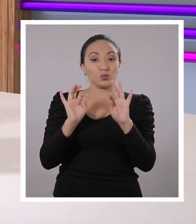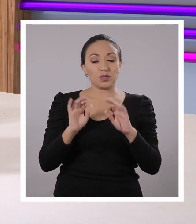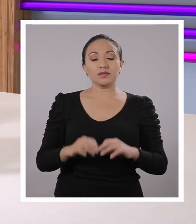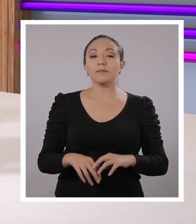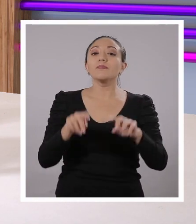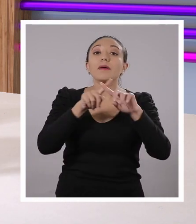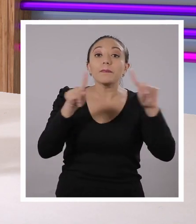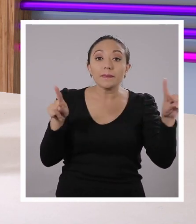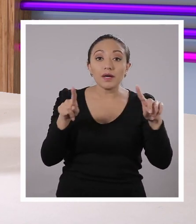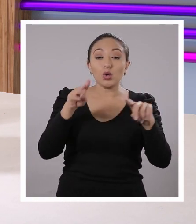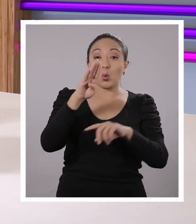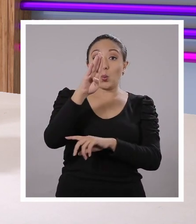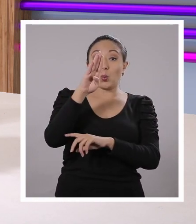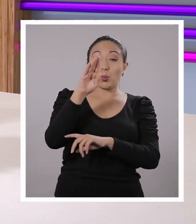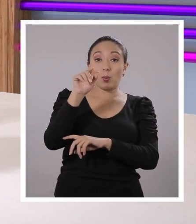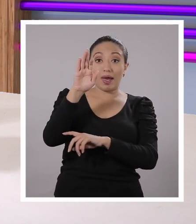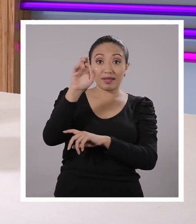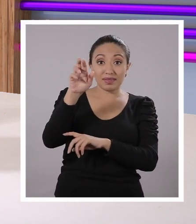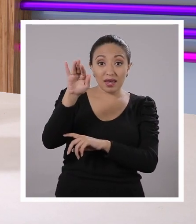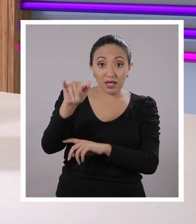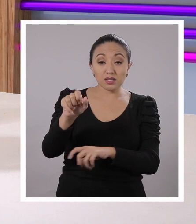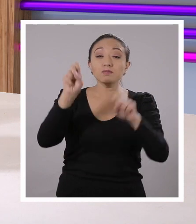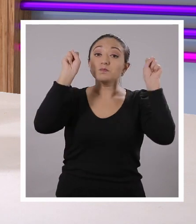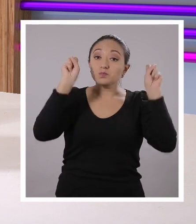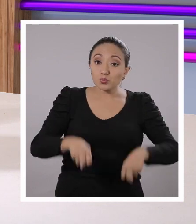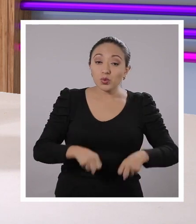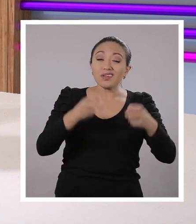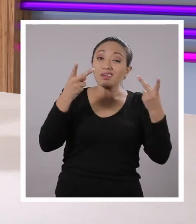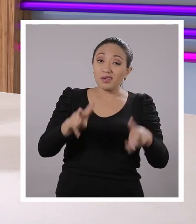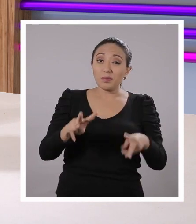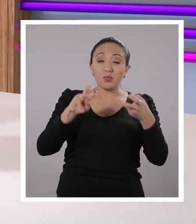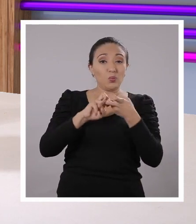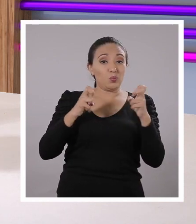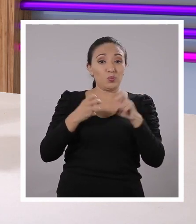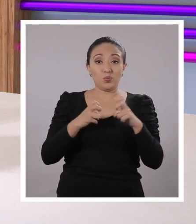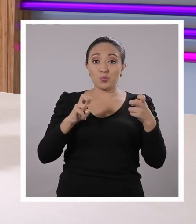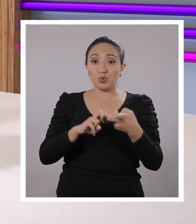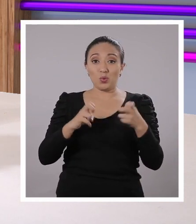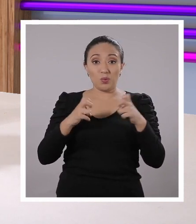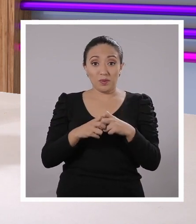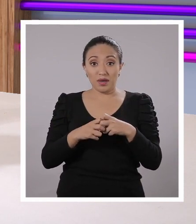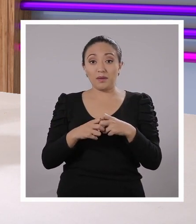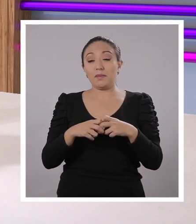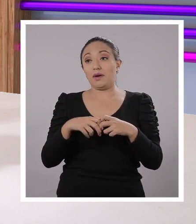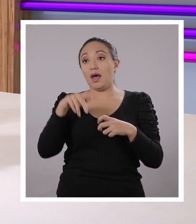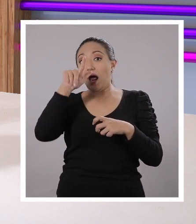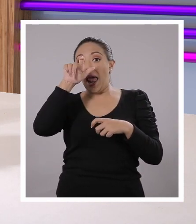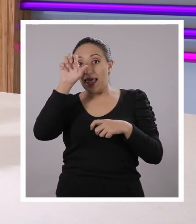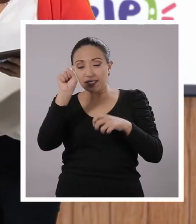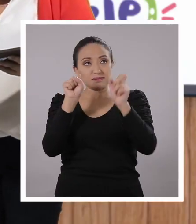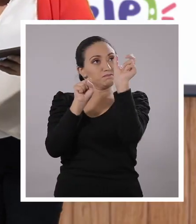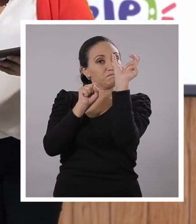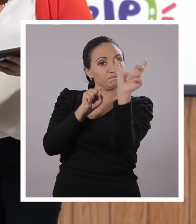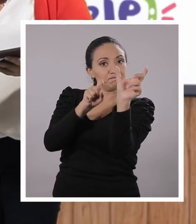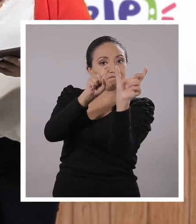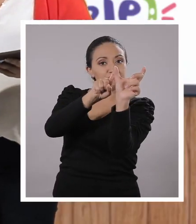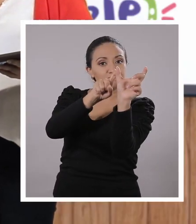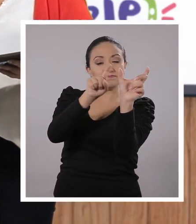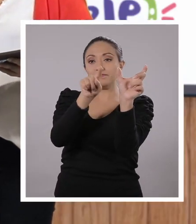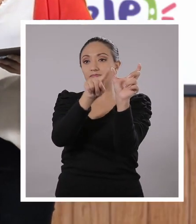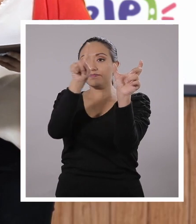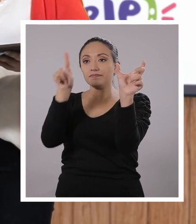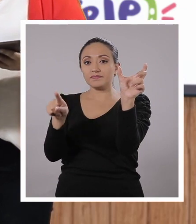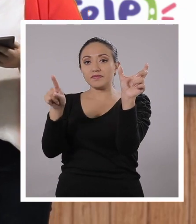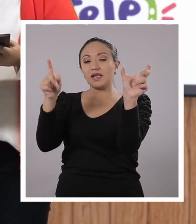Ok. Pero las bacterias también pueden causar problemas como las... Espacio.